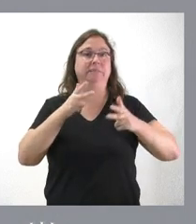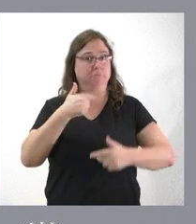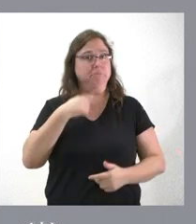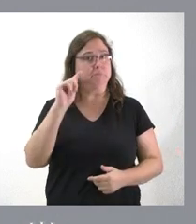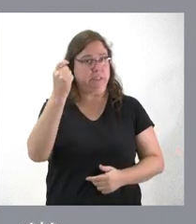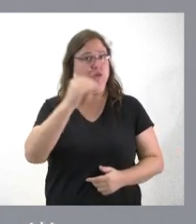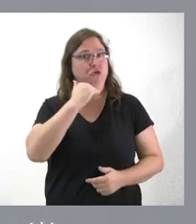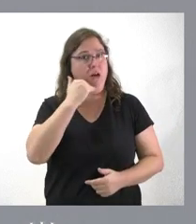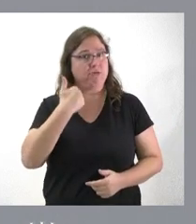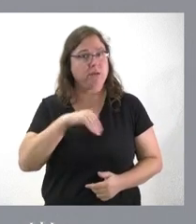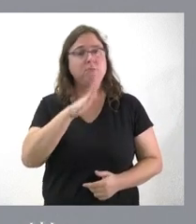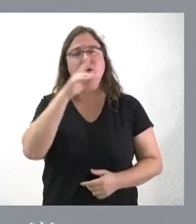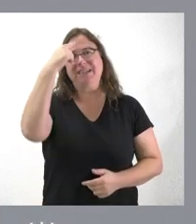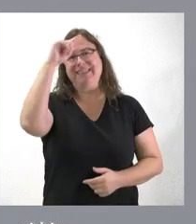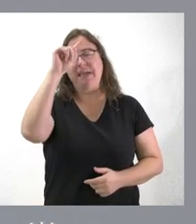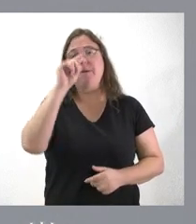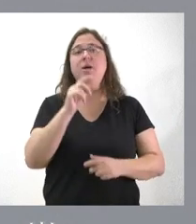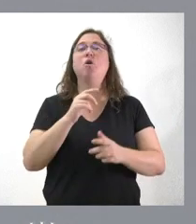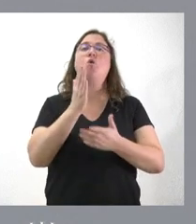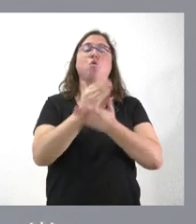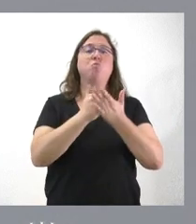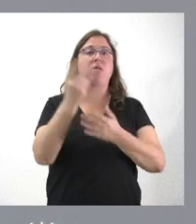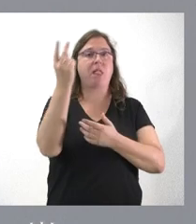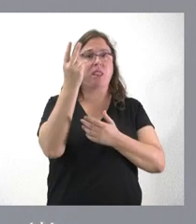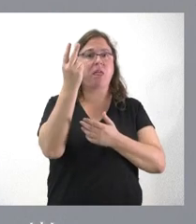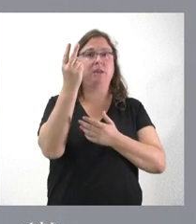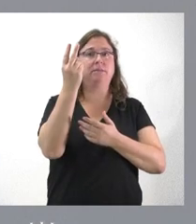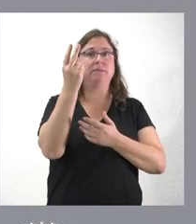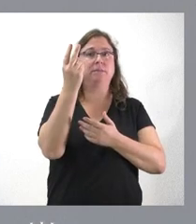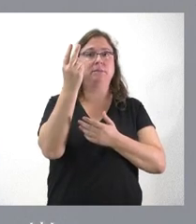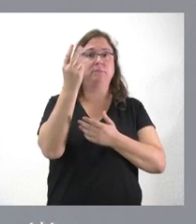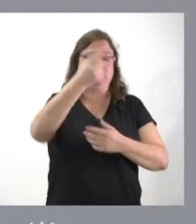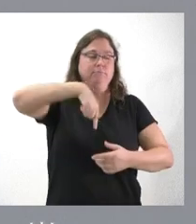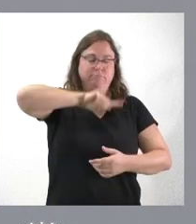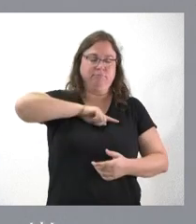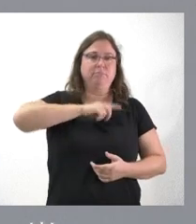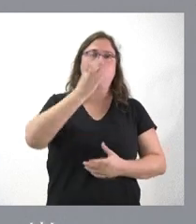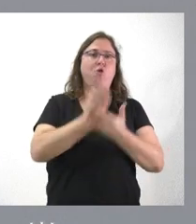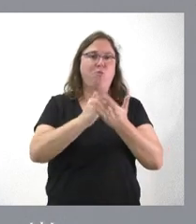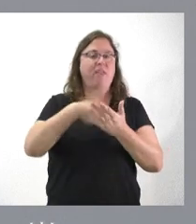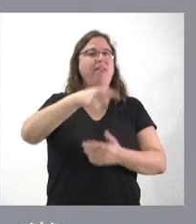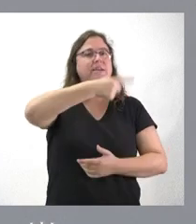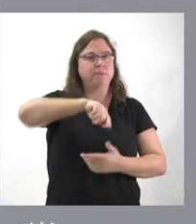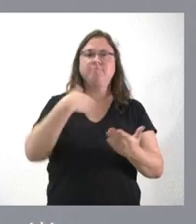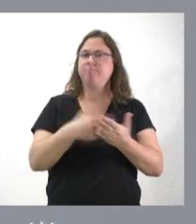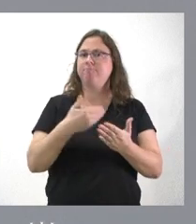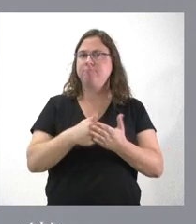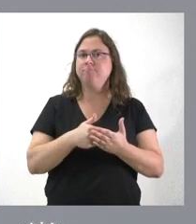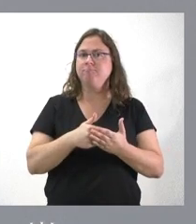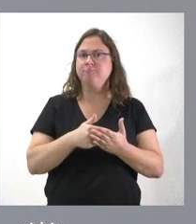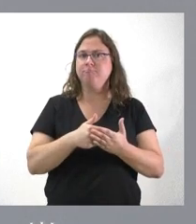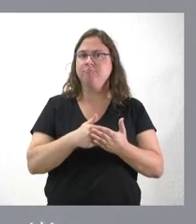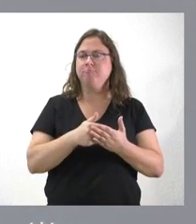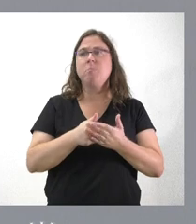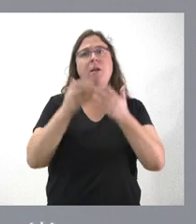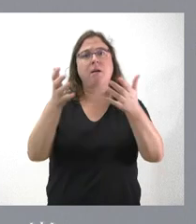parte, porque saben ustedes que las comunidades autónomas que recurrimos en aquel momento, pues pudimos demostrar que se había